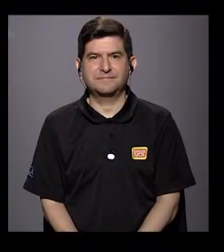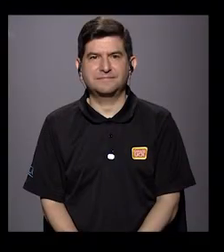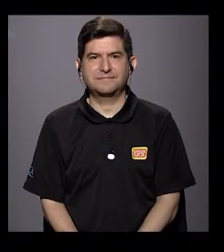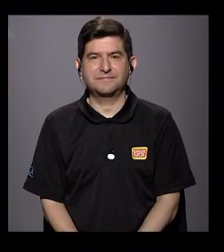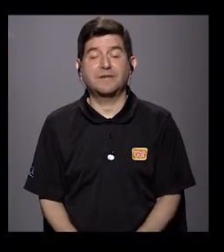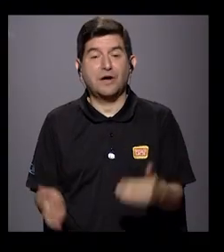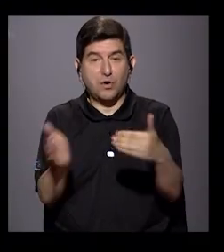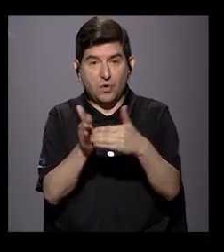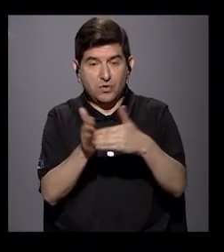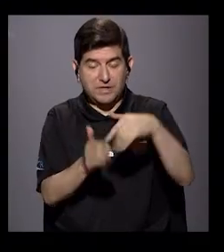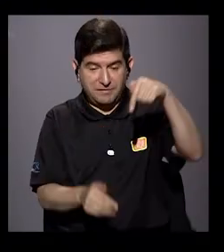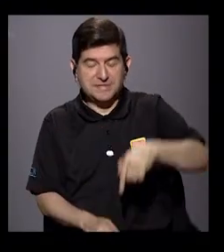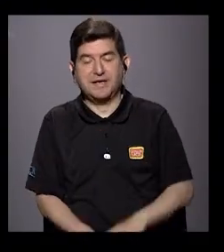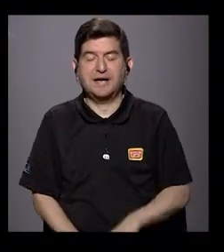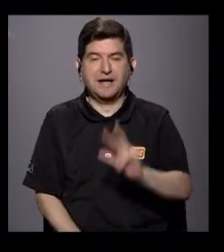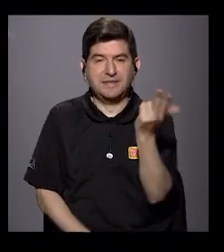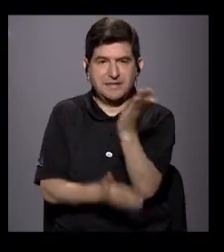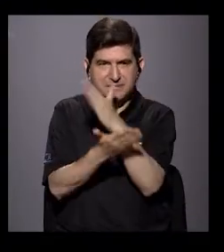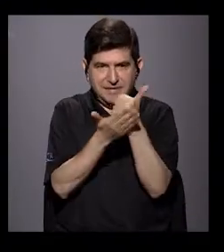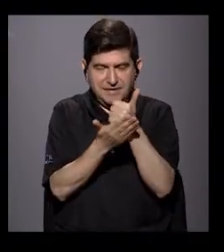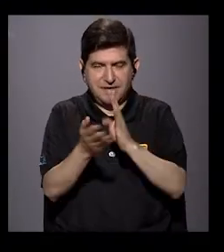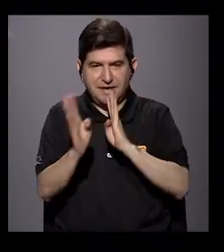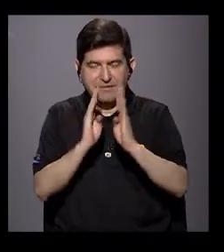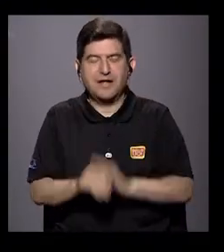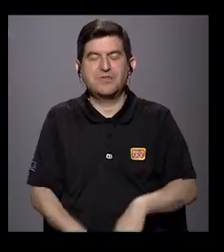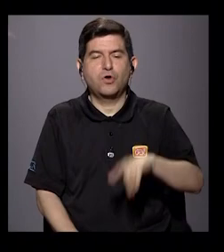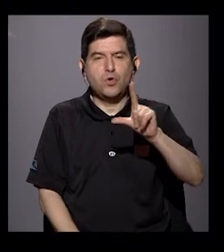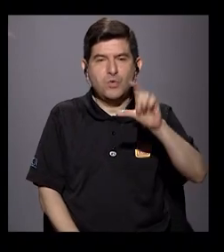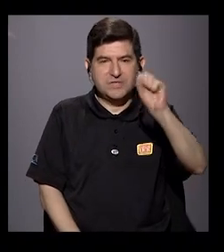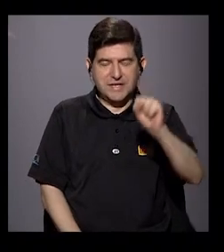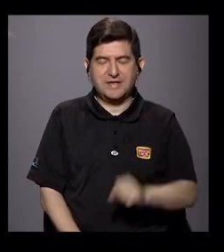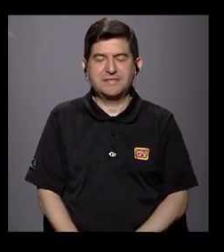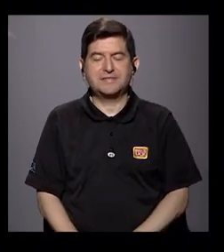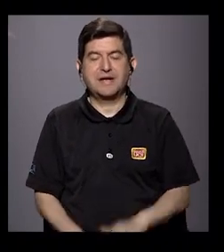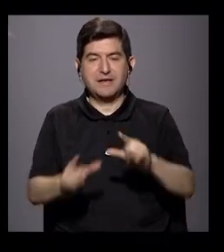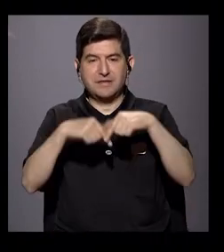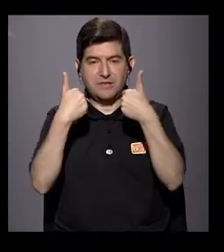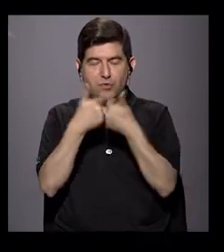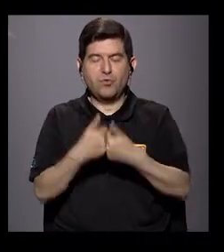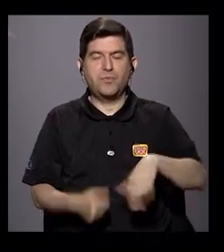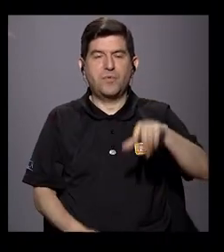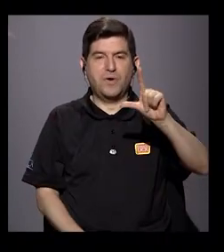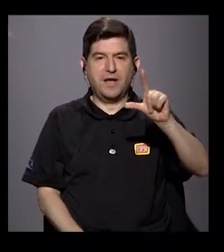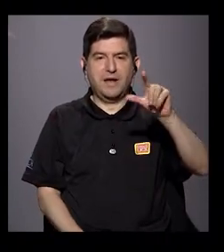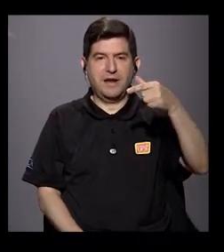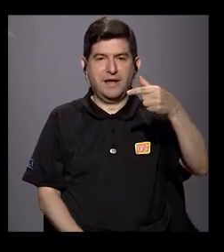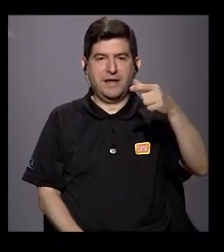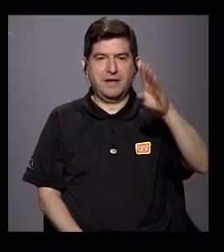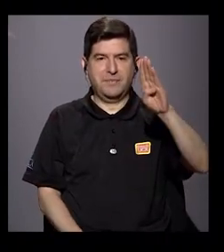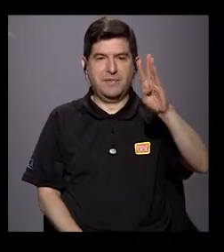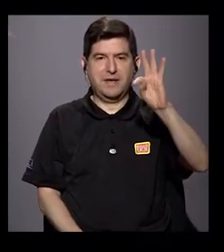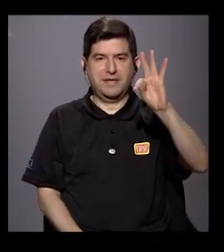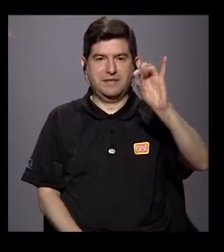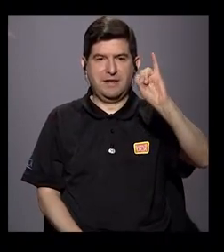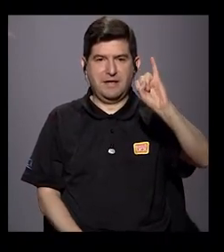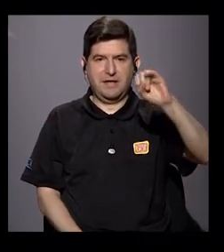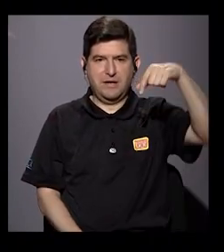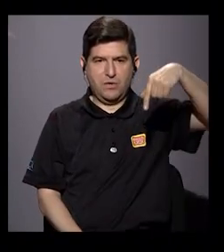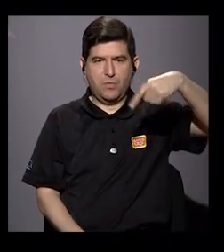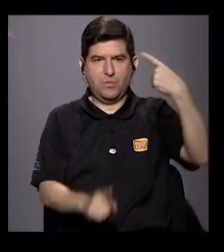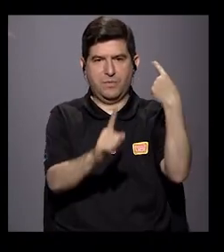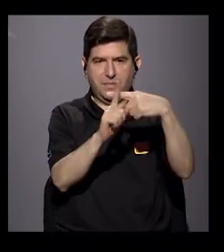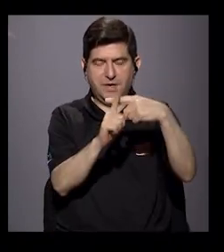Hola, estamos de regreso, estamos en el tercer bloque conversando con Luis Salazar sobre grupos LGTBIQ+, pero sobre todo